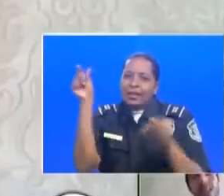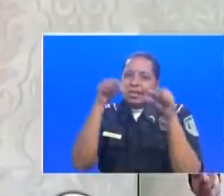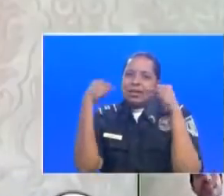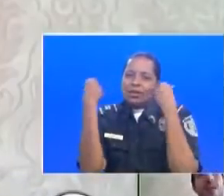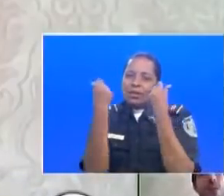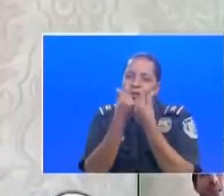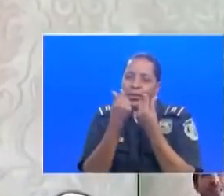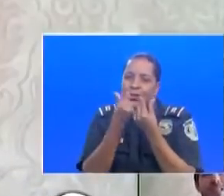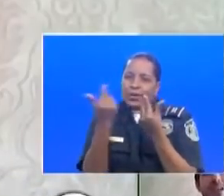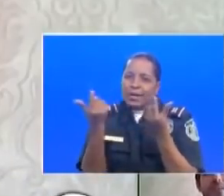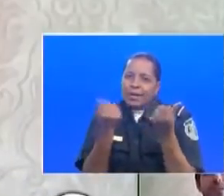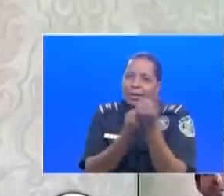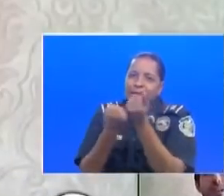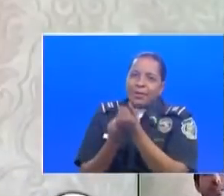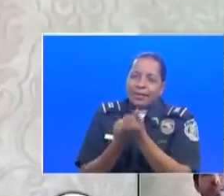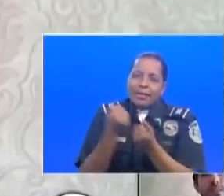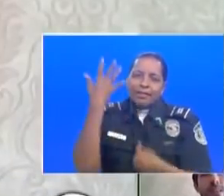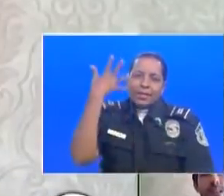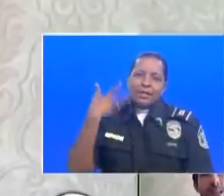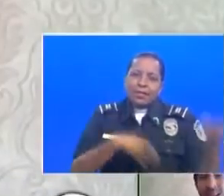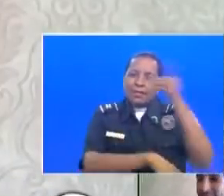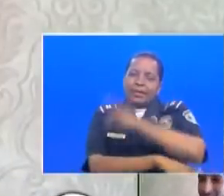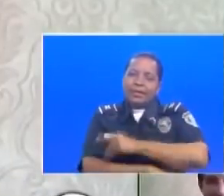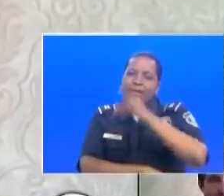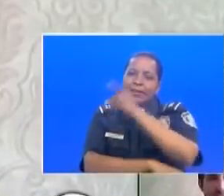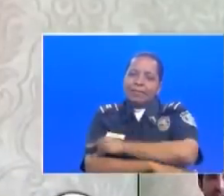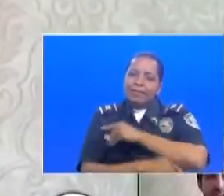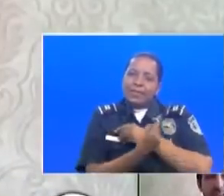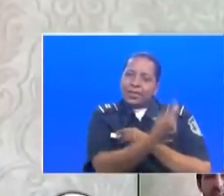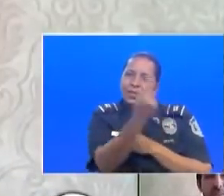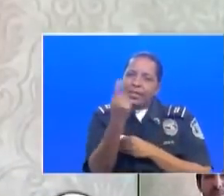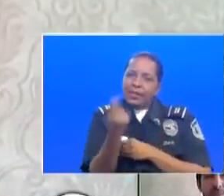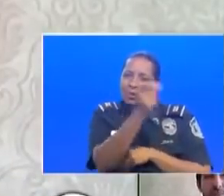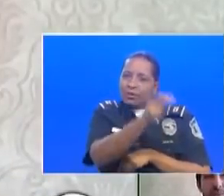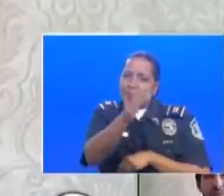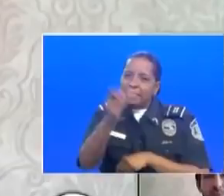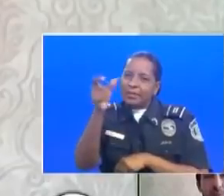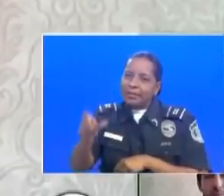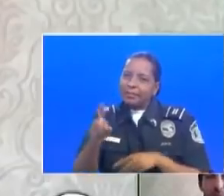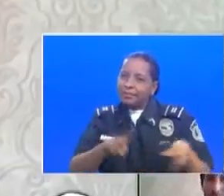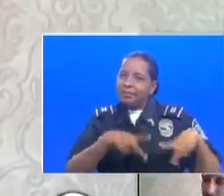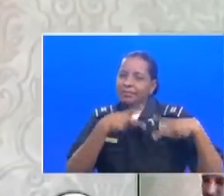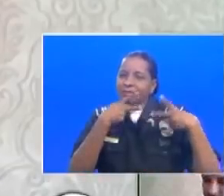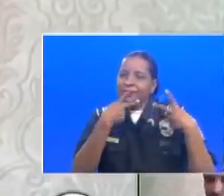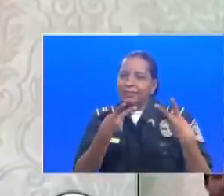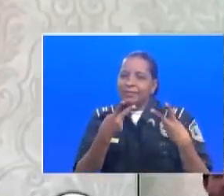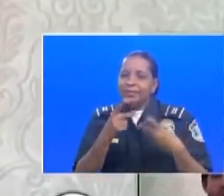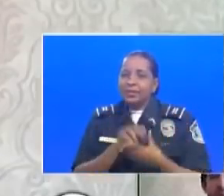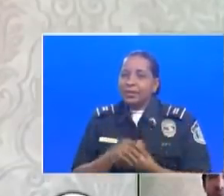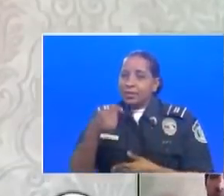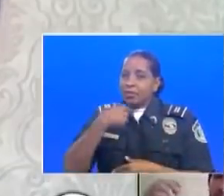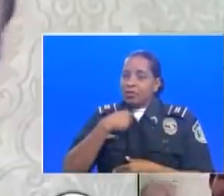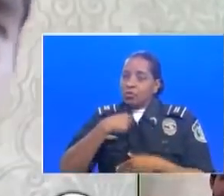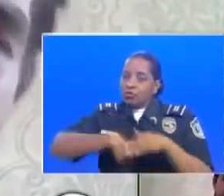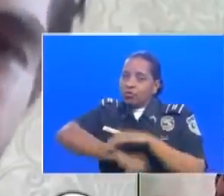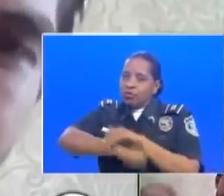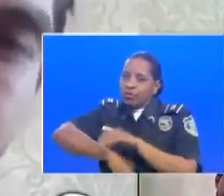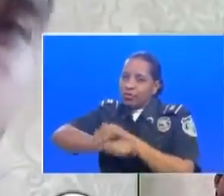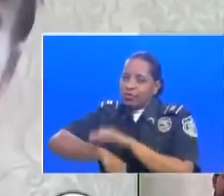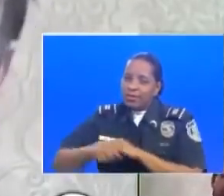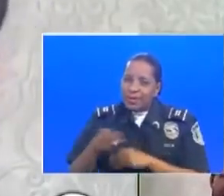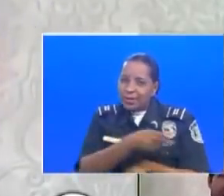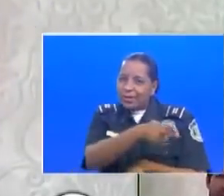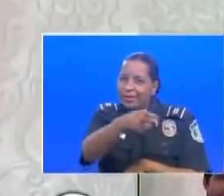son ustedes en el trabajo que hacen día con día. ¿Verdad? Cada uno en su ámbito. Yo jugando fútbol, pero ustedes